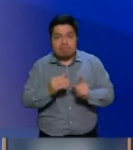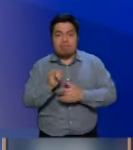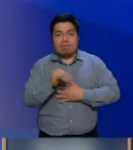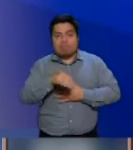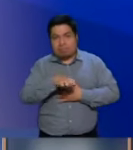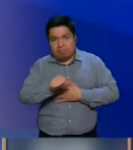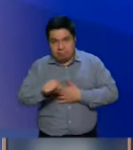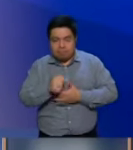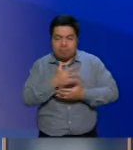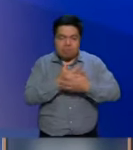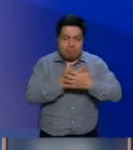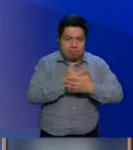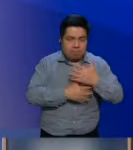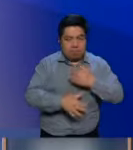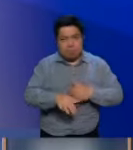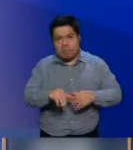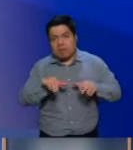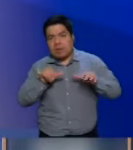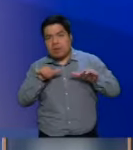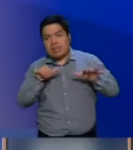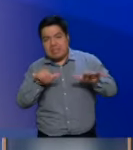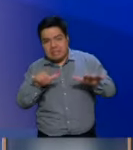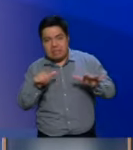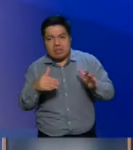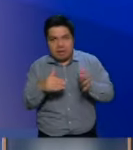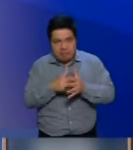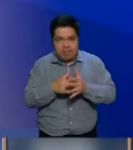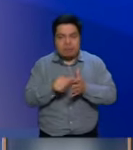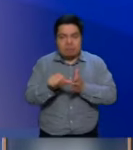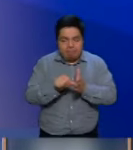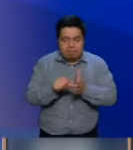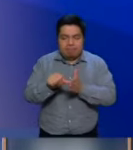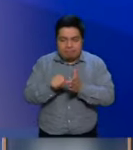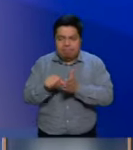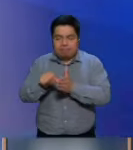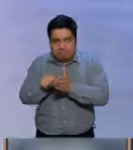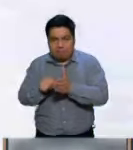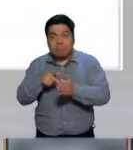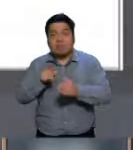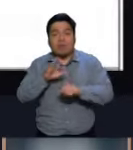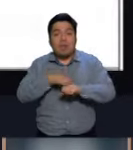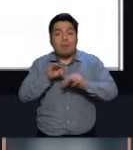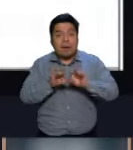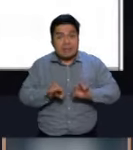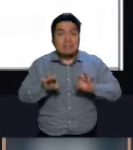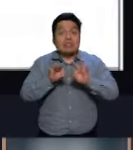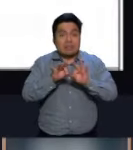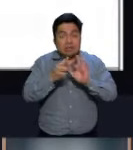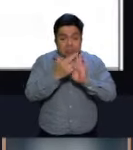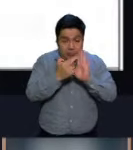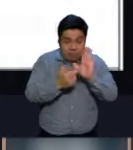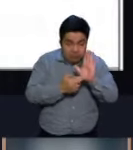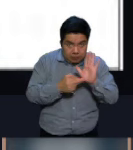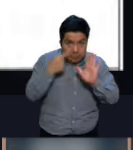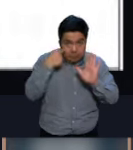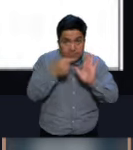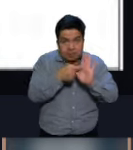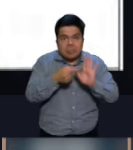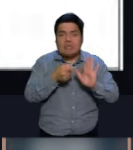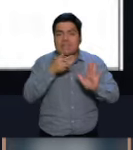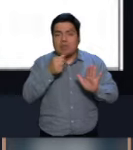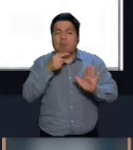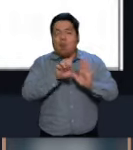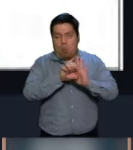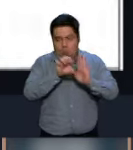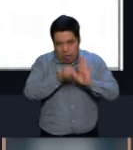actualmente entre 15 y 16 mil pesos mensuales. Y lo más importante, la reforma contempla la imprescriptibilidad de los